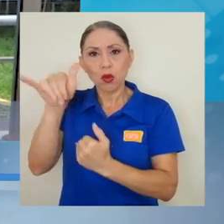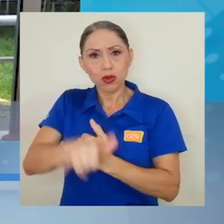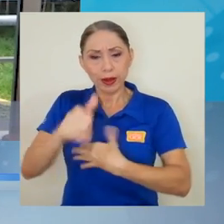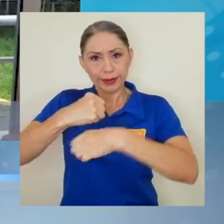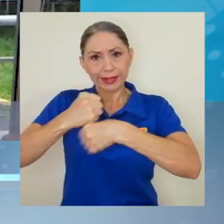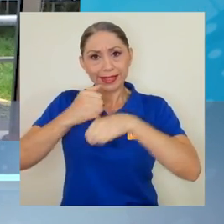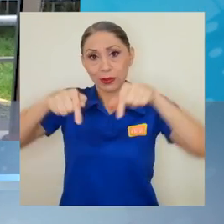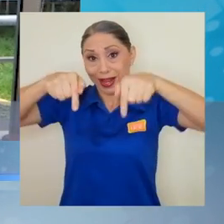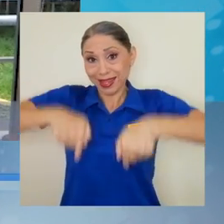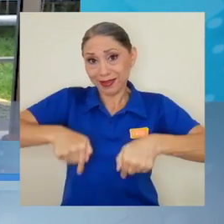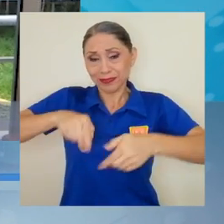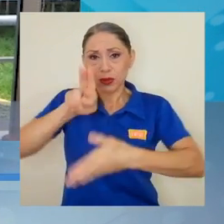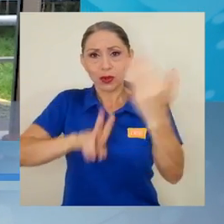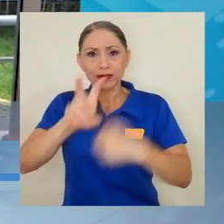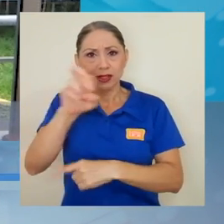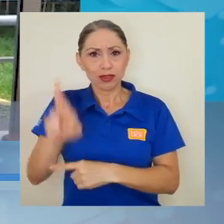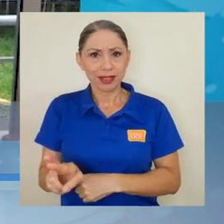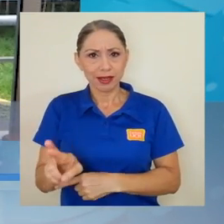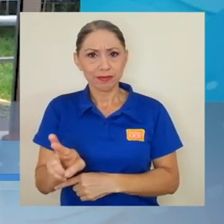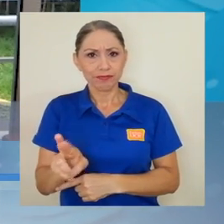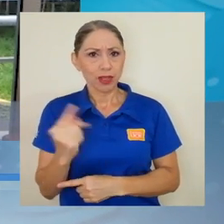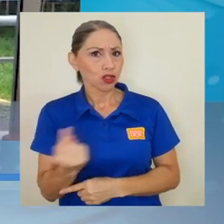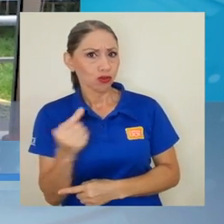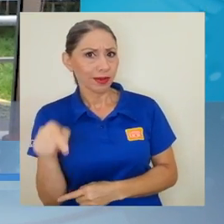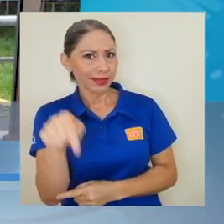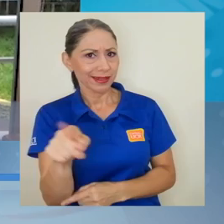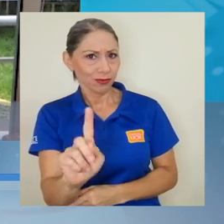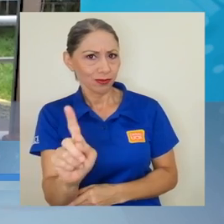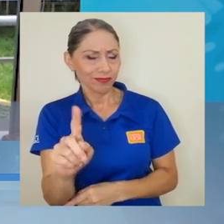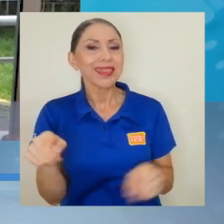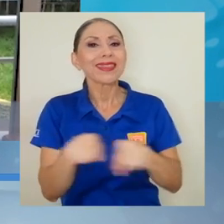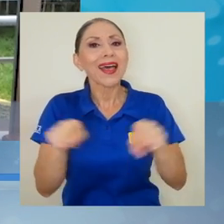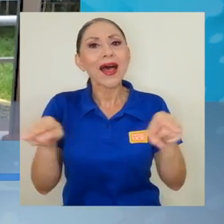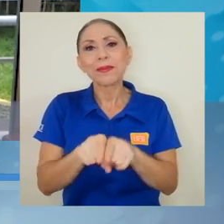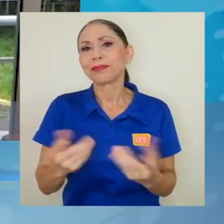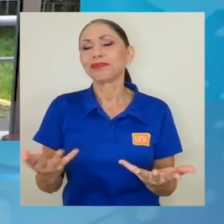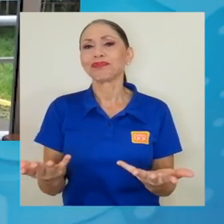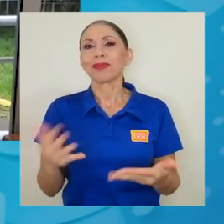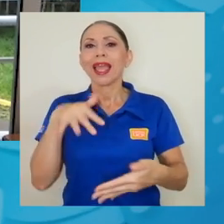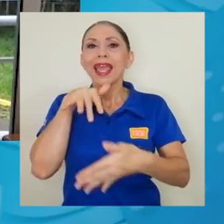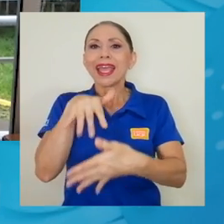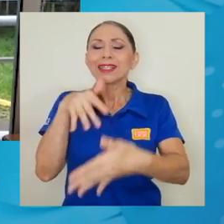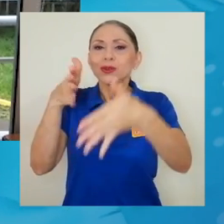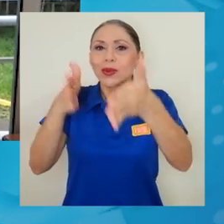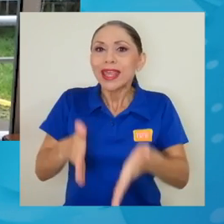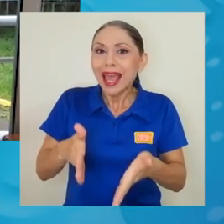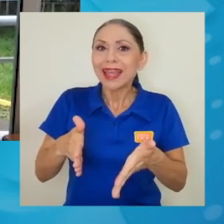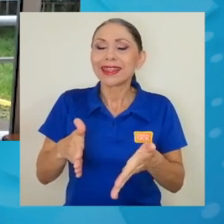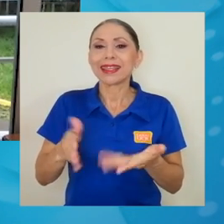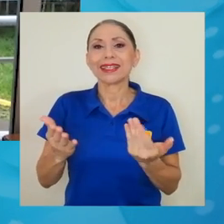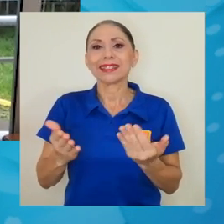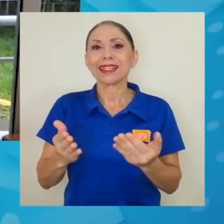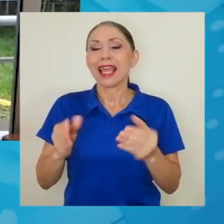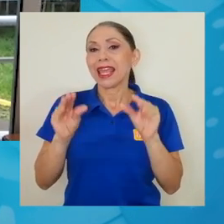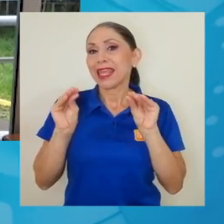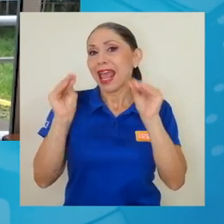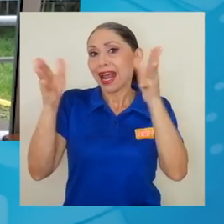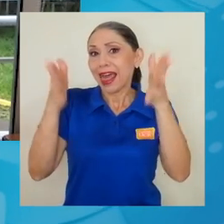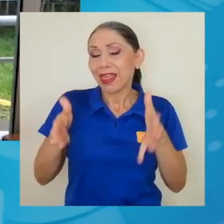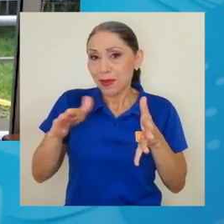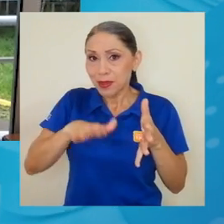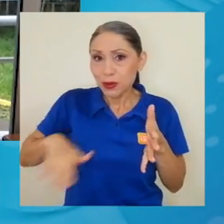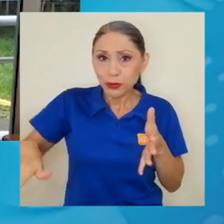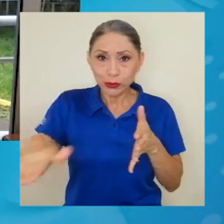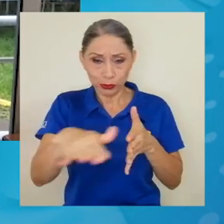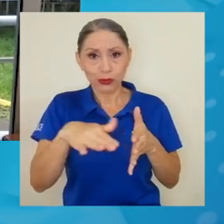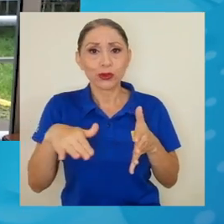los proyectos que se estaban realizando aquí en la Universidad de Costa Rica y no solo eso, sino poder como estudiantes y como académicos de la